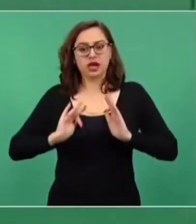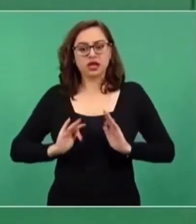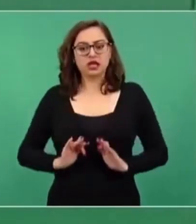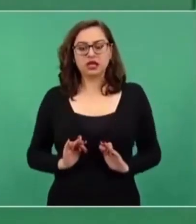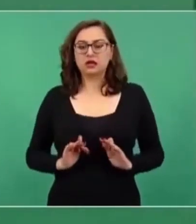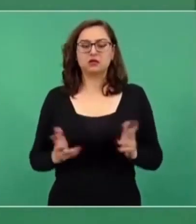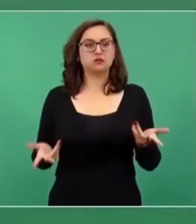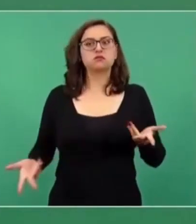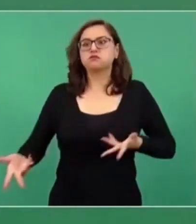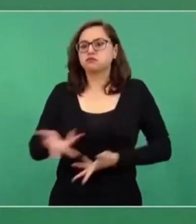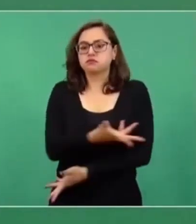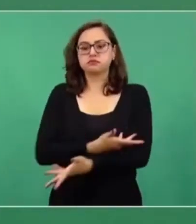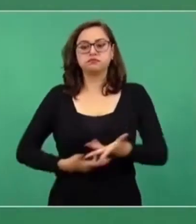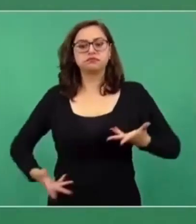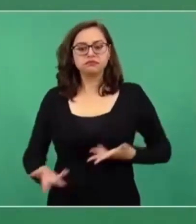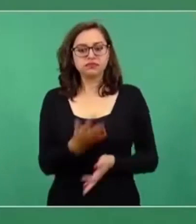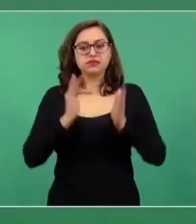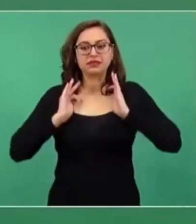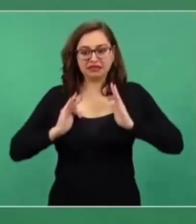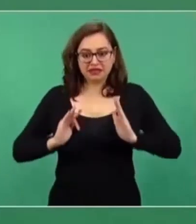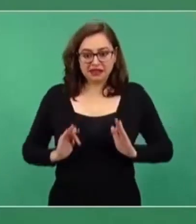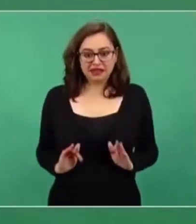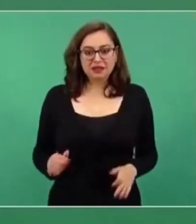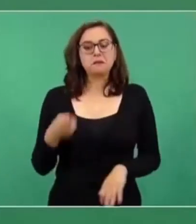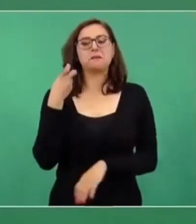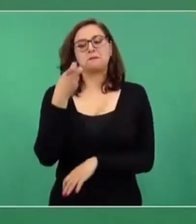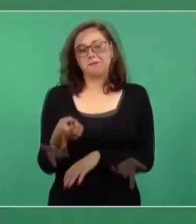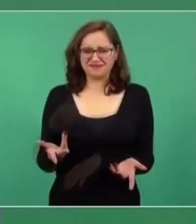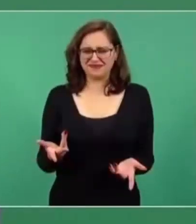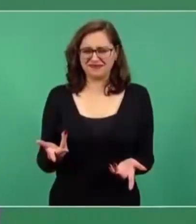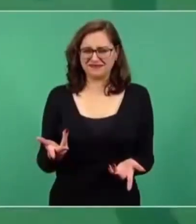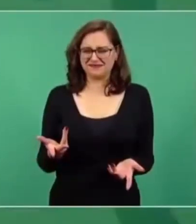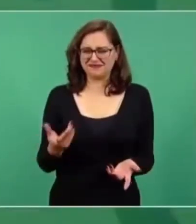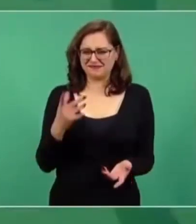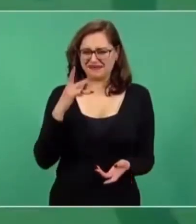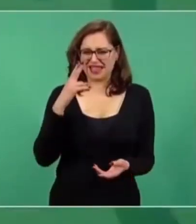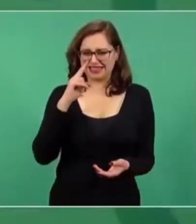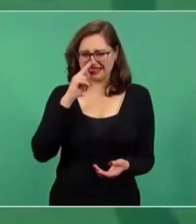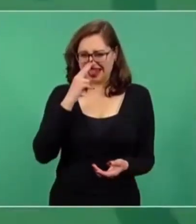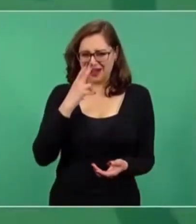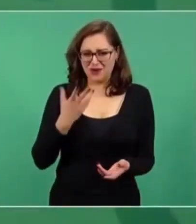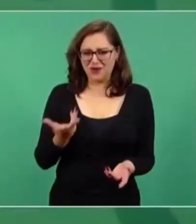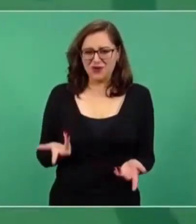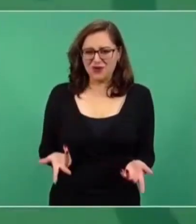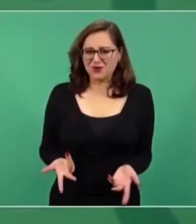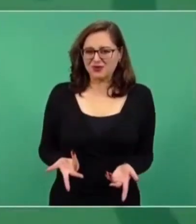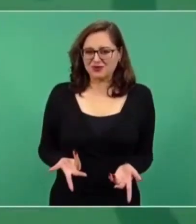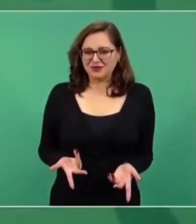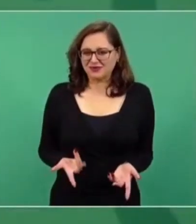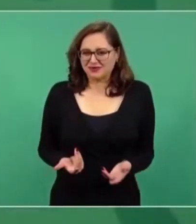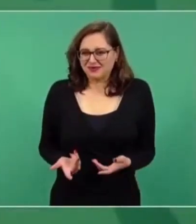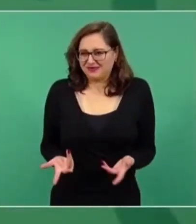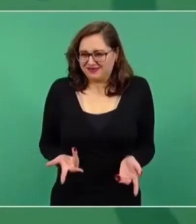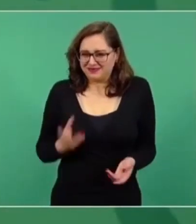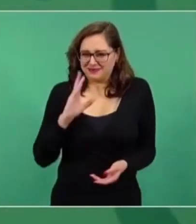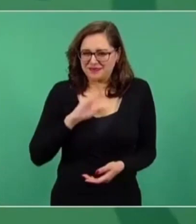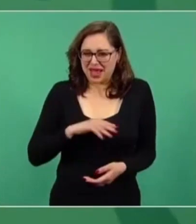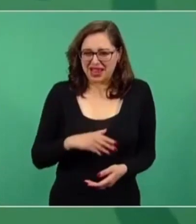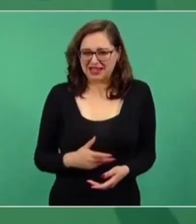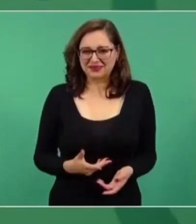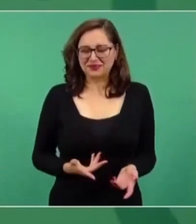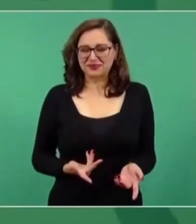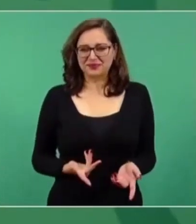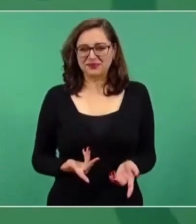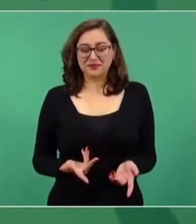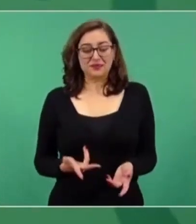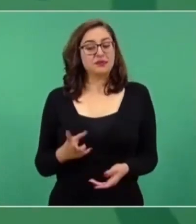bien con el prójimo. Esa es la verdadera felicidad. Y que conste que no estoy en contra de